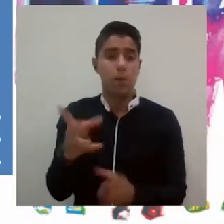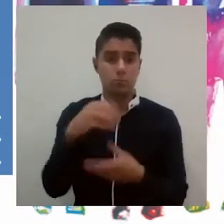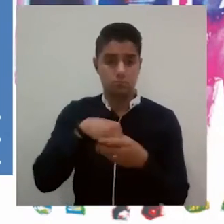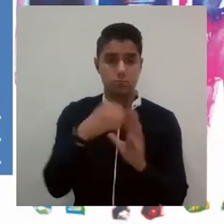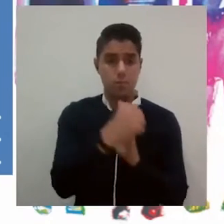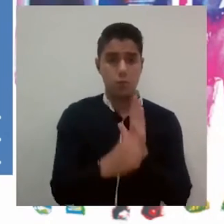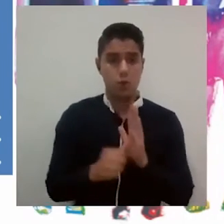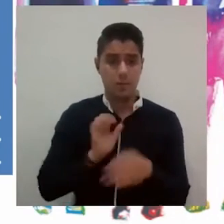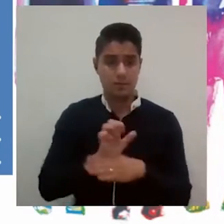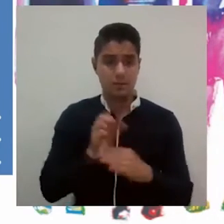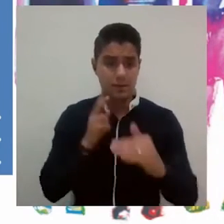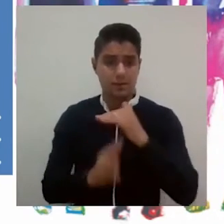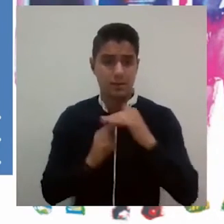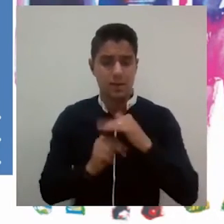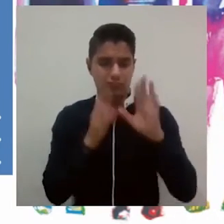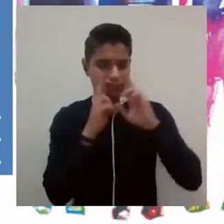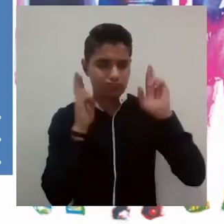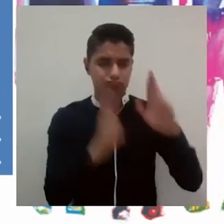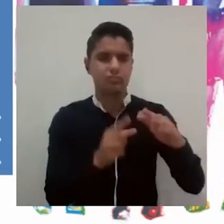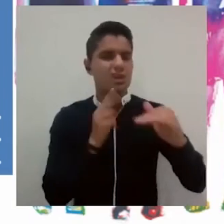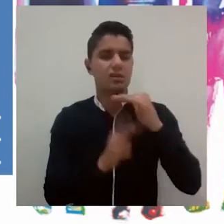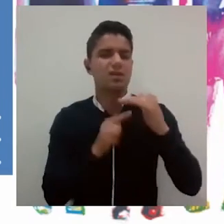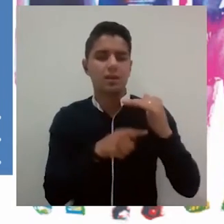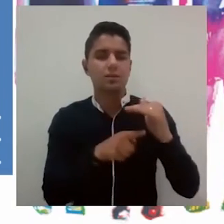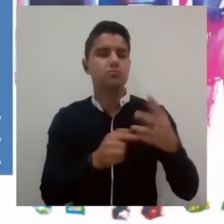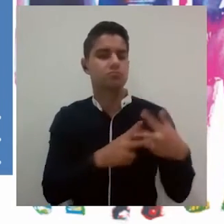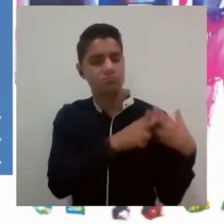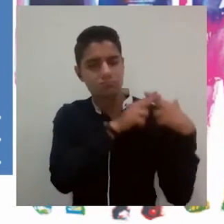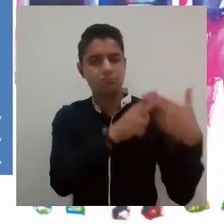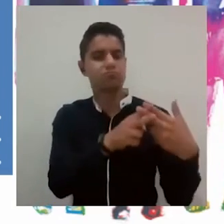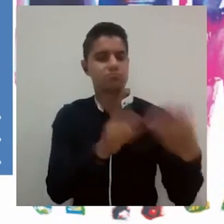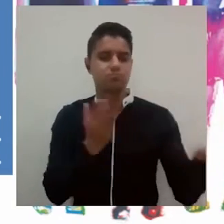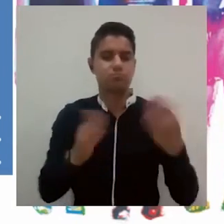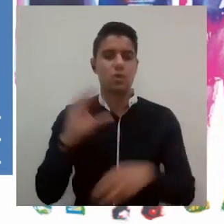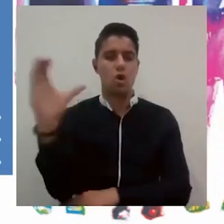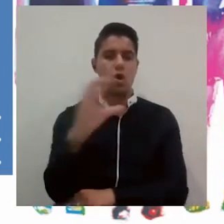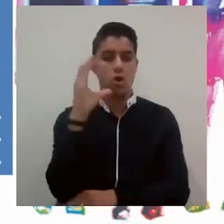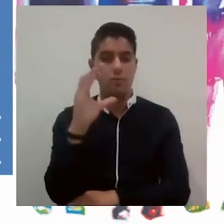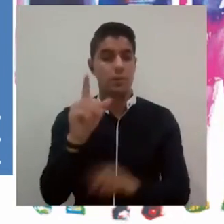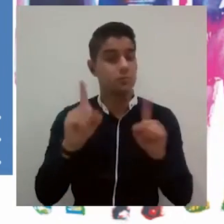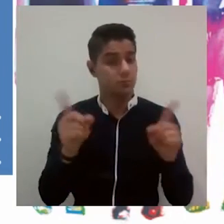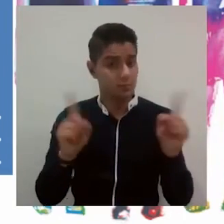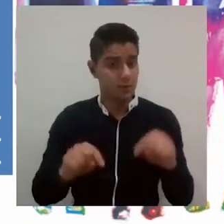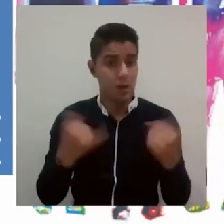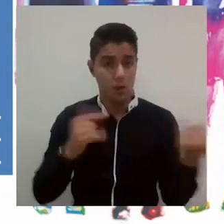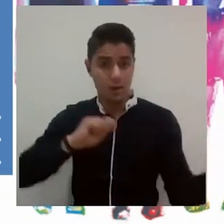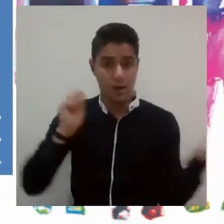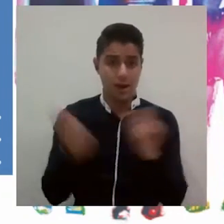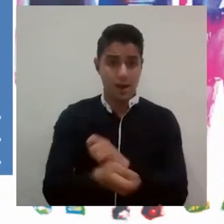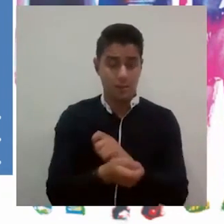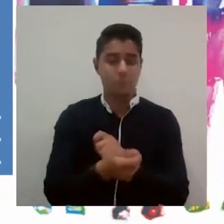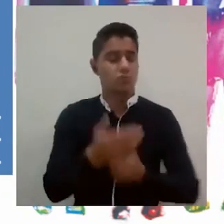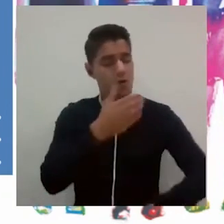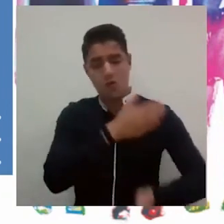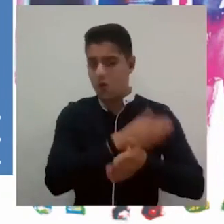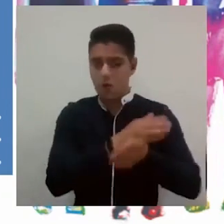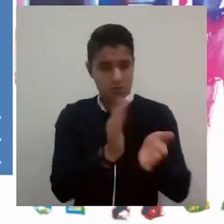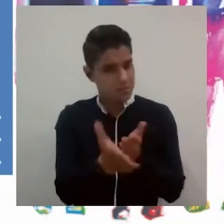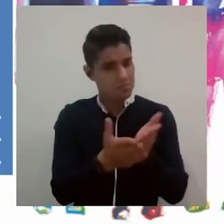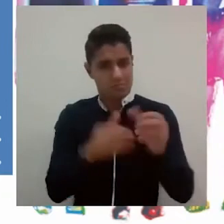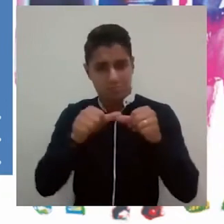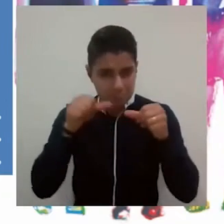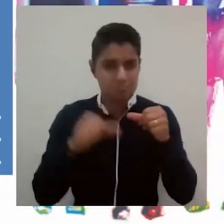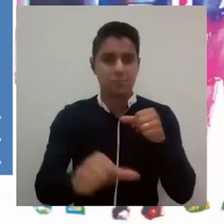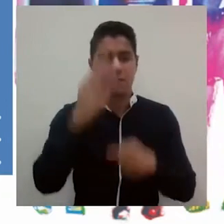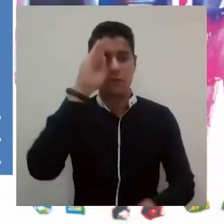que todos los que hacen parte de los programas de la entidad reconozcan en ICETEX una entidad que ha prestado un inmenso servicio al país pero que con los cambios que